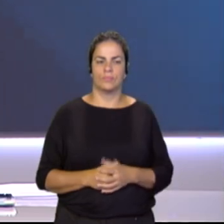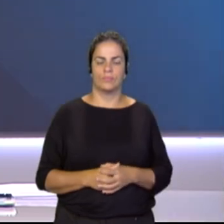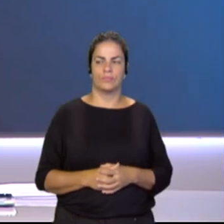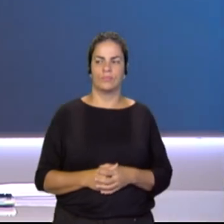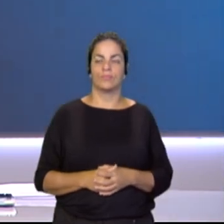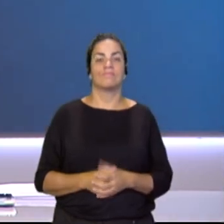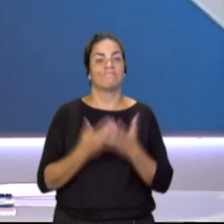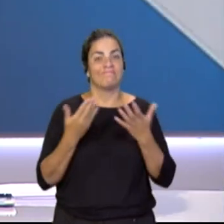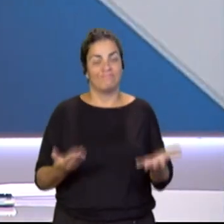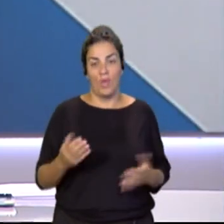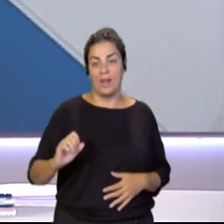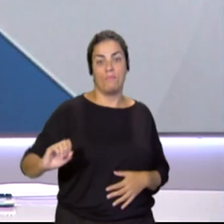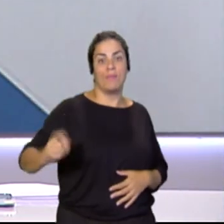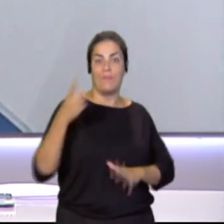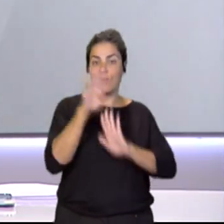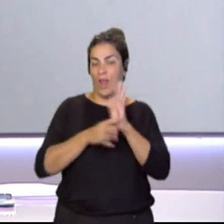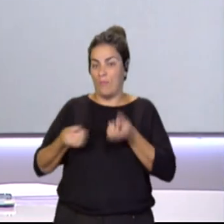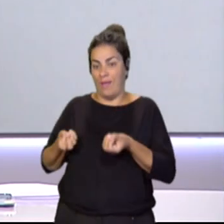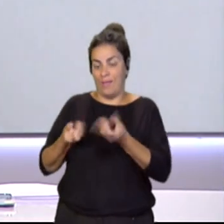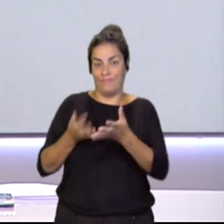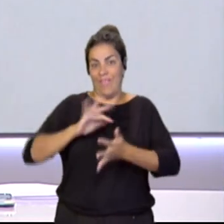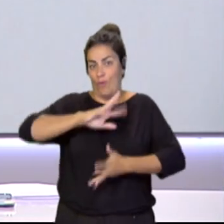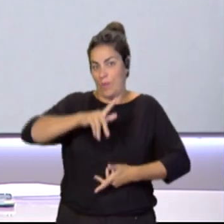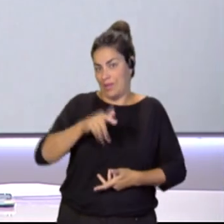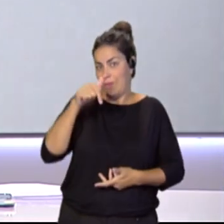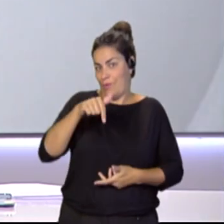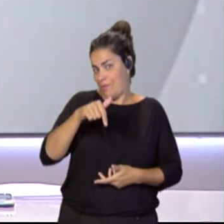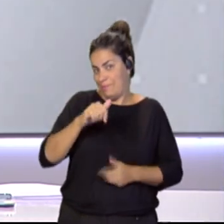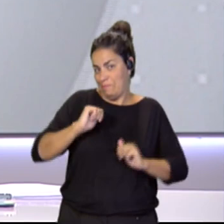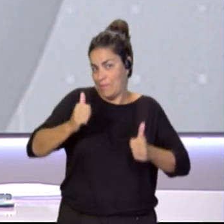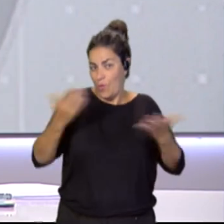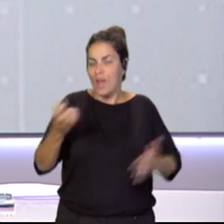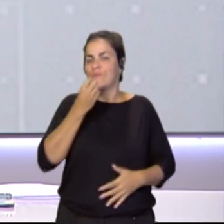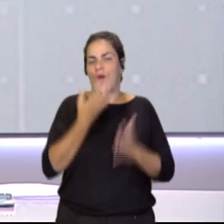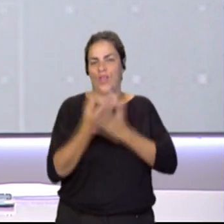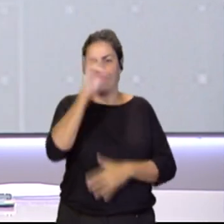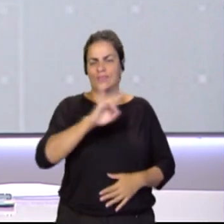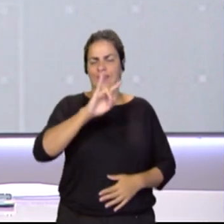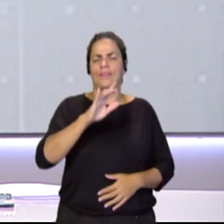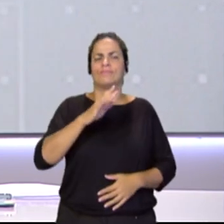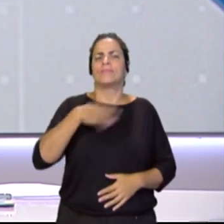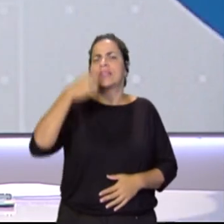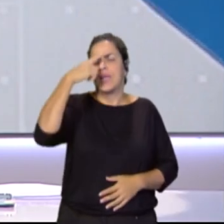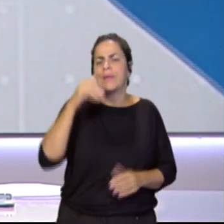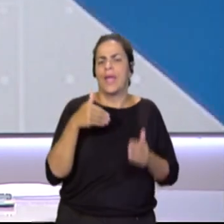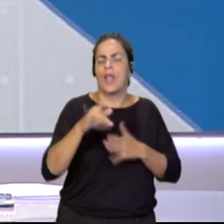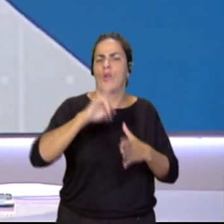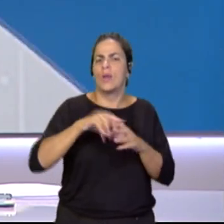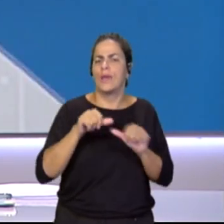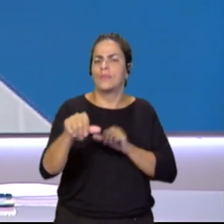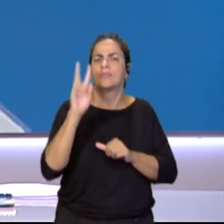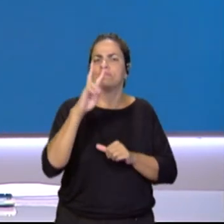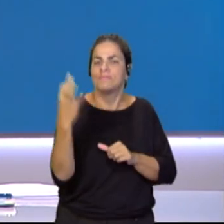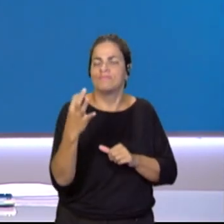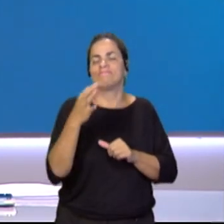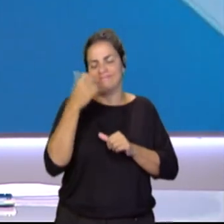Bueno, pues el primer programa informativo en asomarse a esta ventana es Buenos Días Canarias. ¿Quieren saber qué nos vamos a encontrar a partir del próximo lunes? Pues